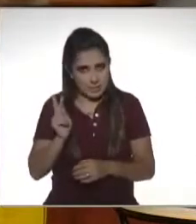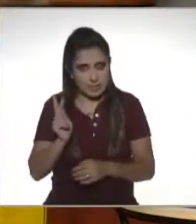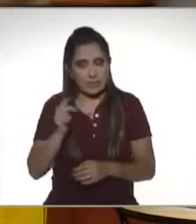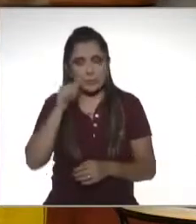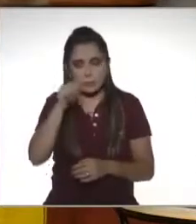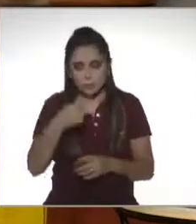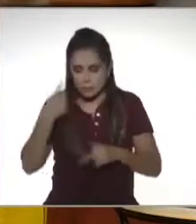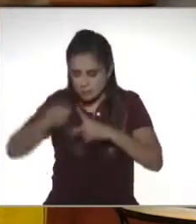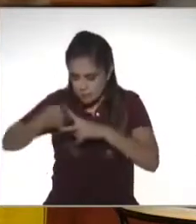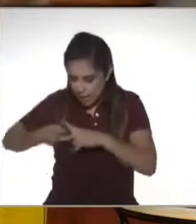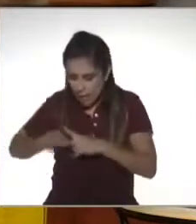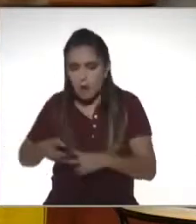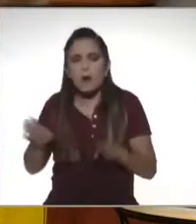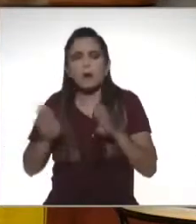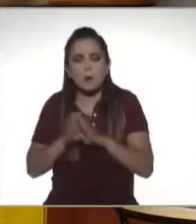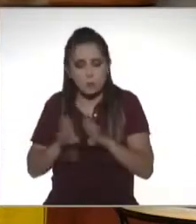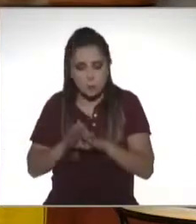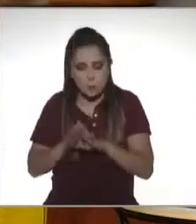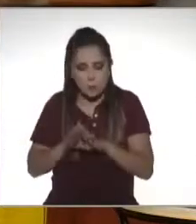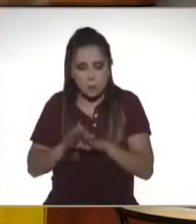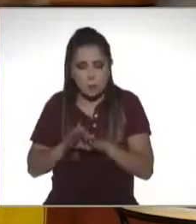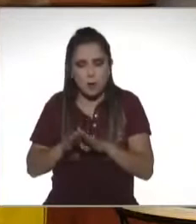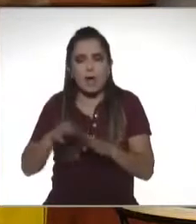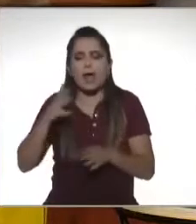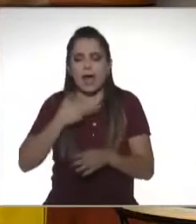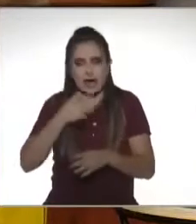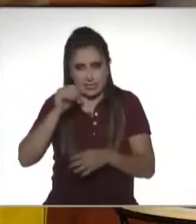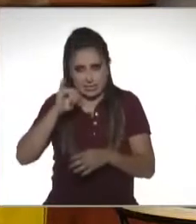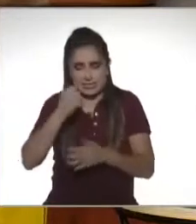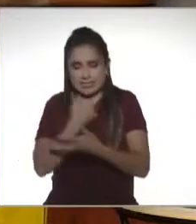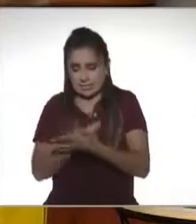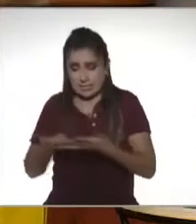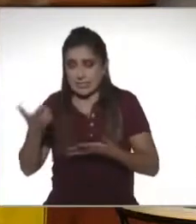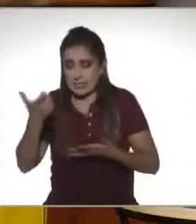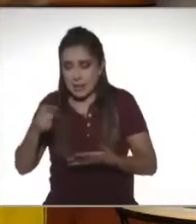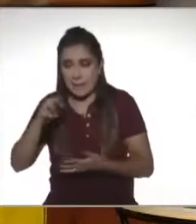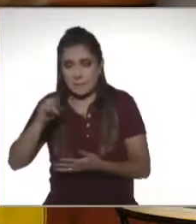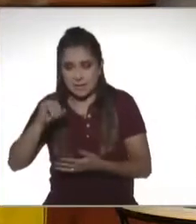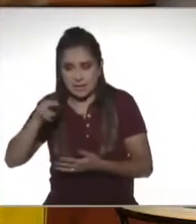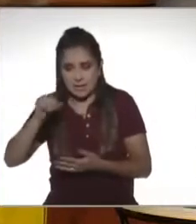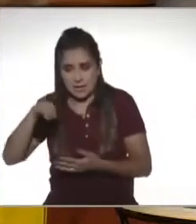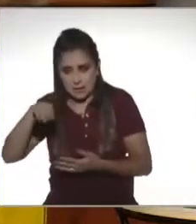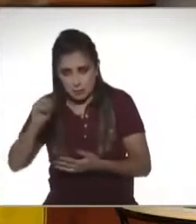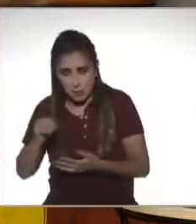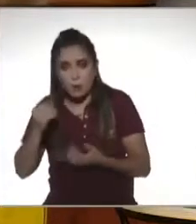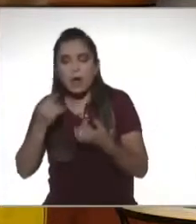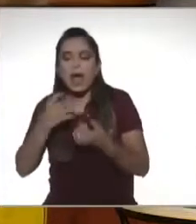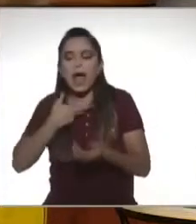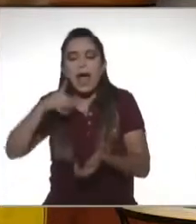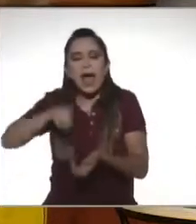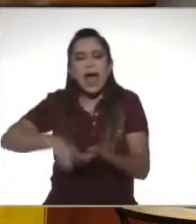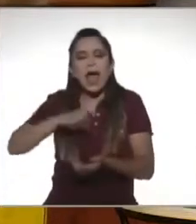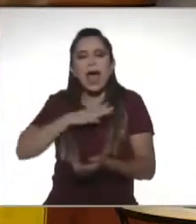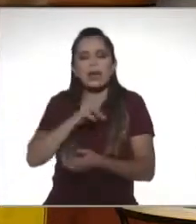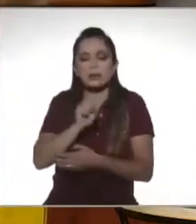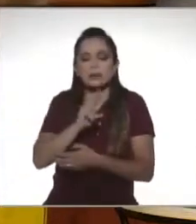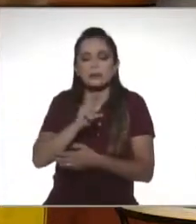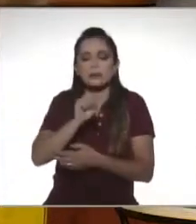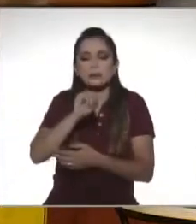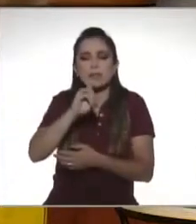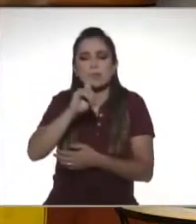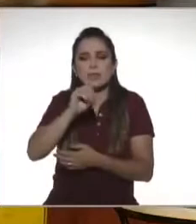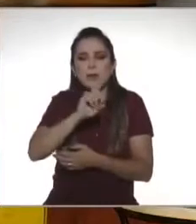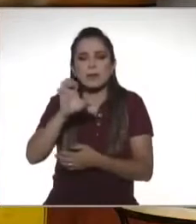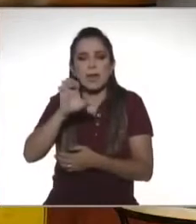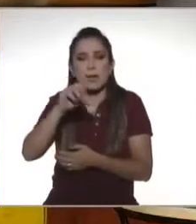poder calcular es que sí le aplicamos la tarifa al salario mínimo, y después hay un subsidio al empleo que se le acredita, y